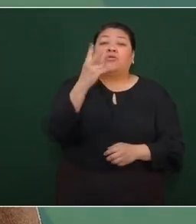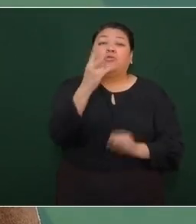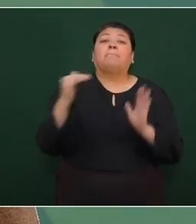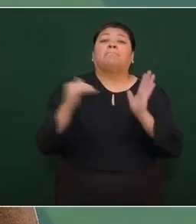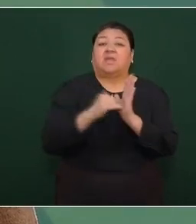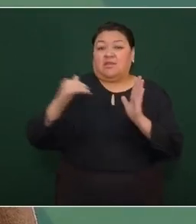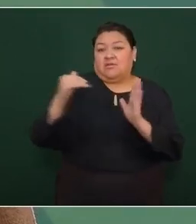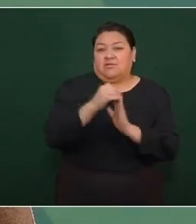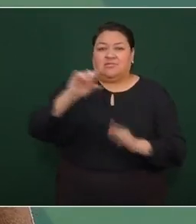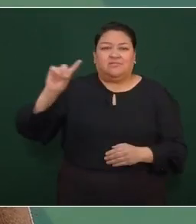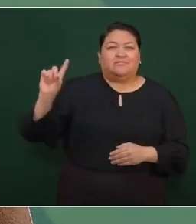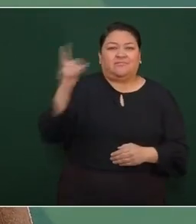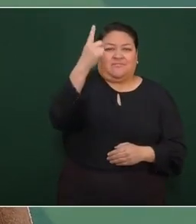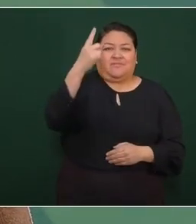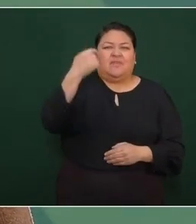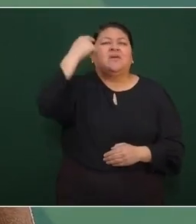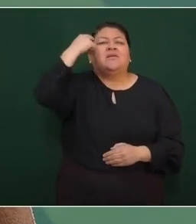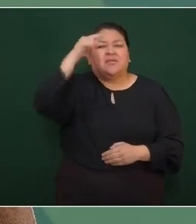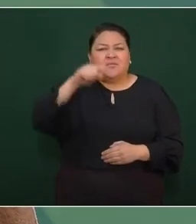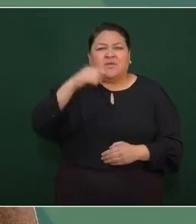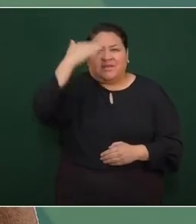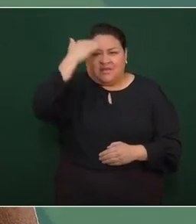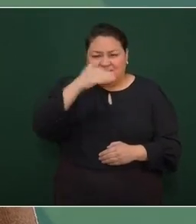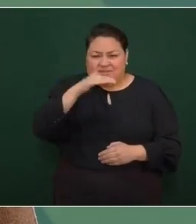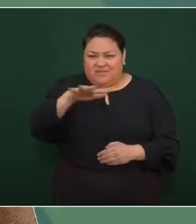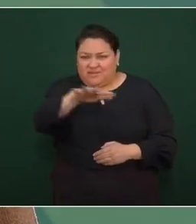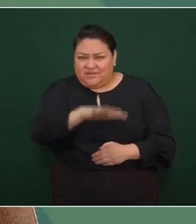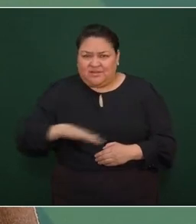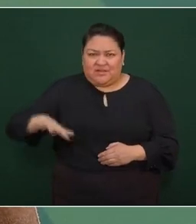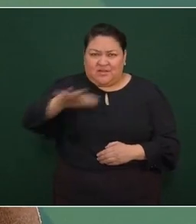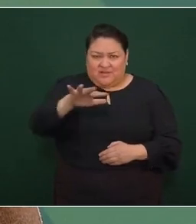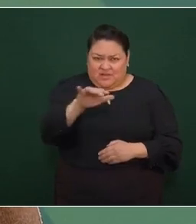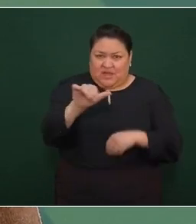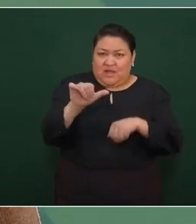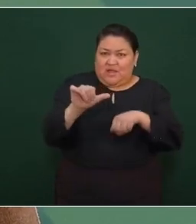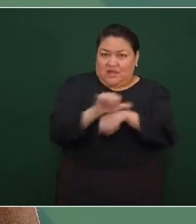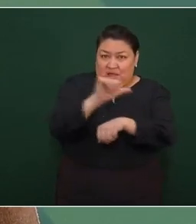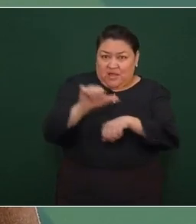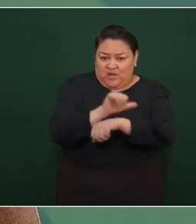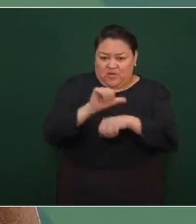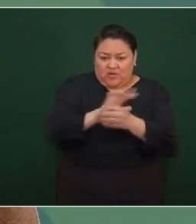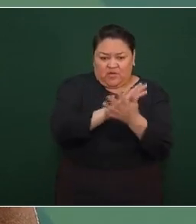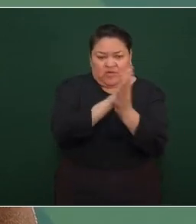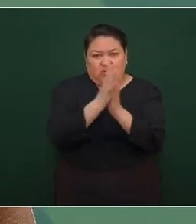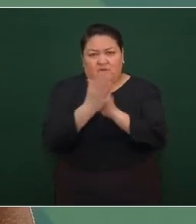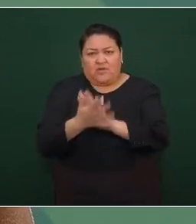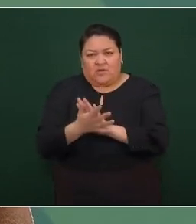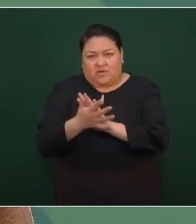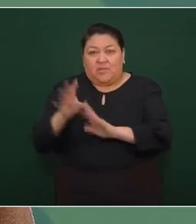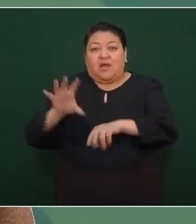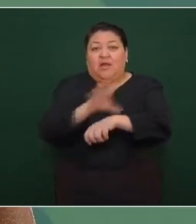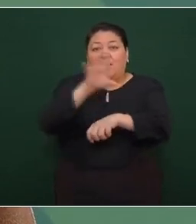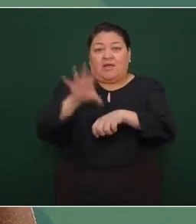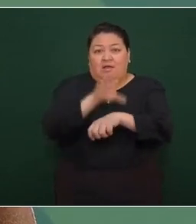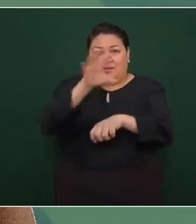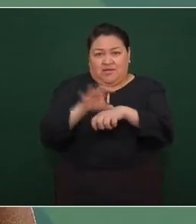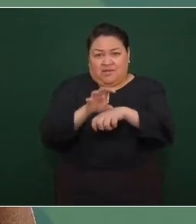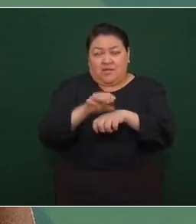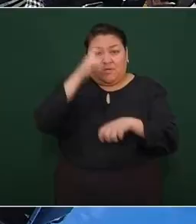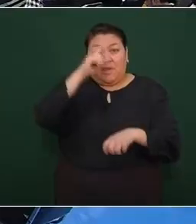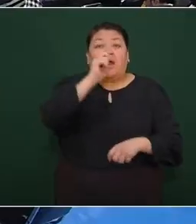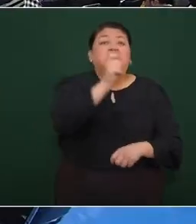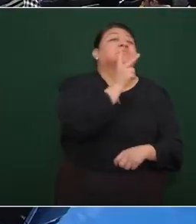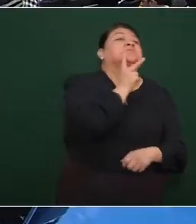para potenciar ya la electromovilidad en el Estado y que pase la planta de autocombustión